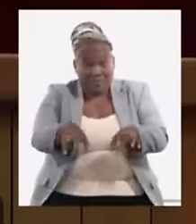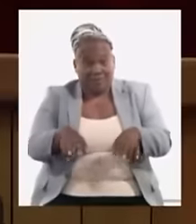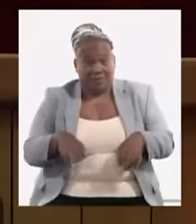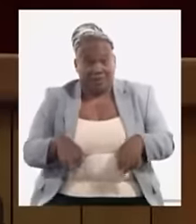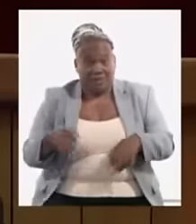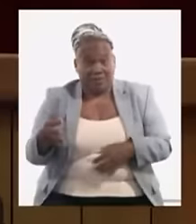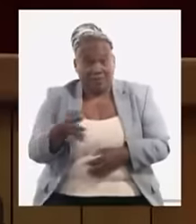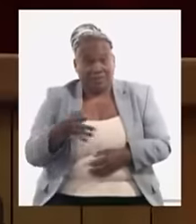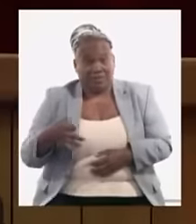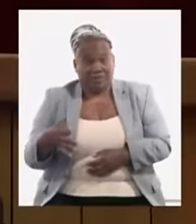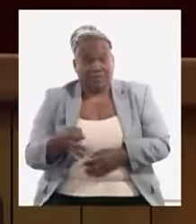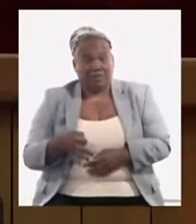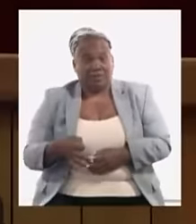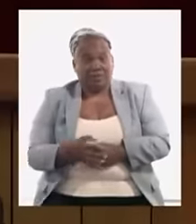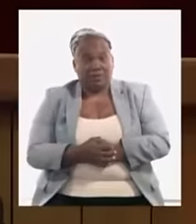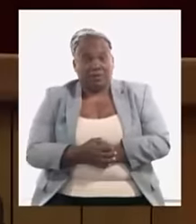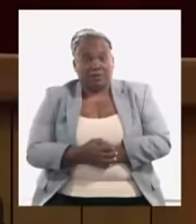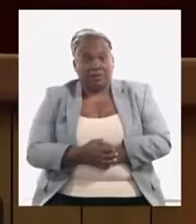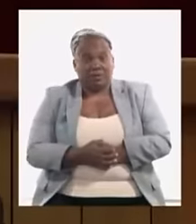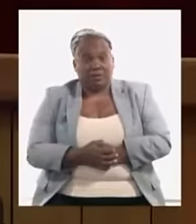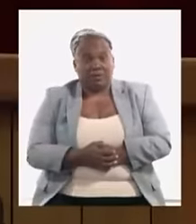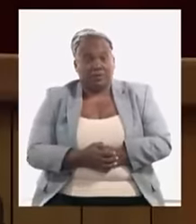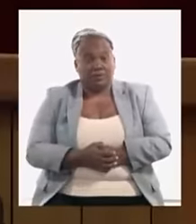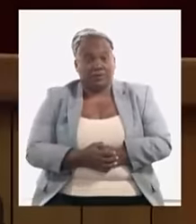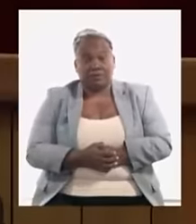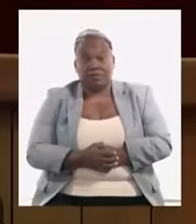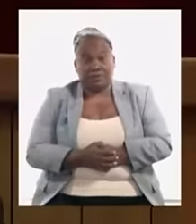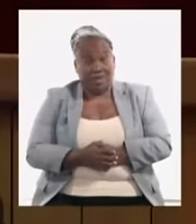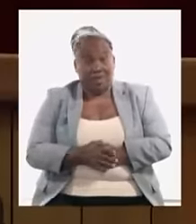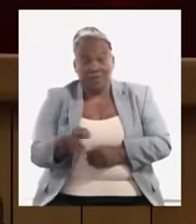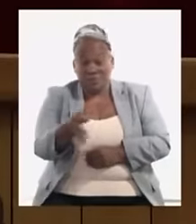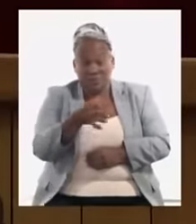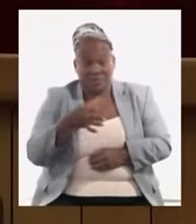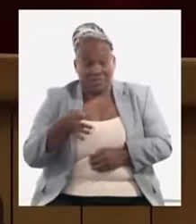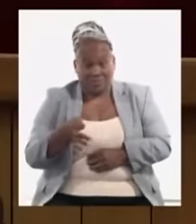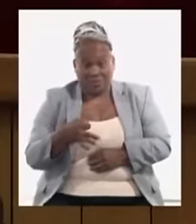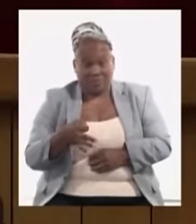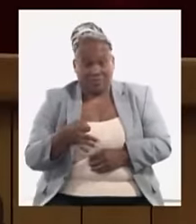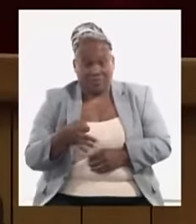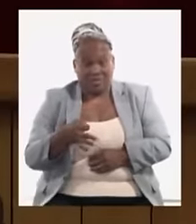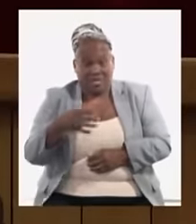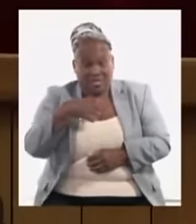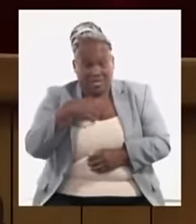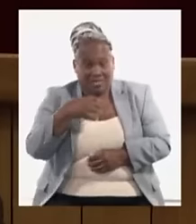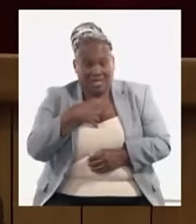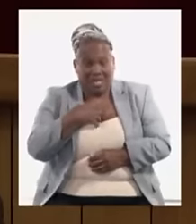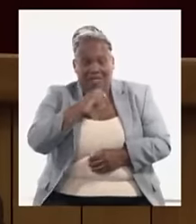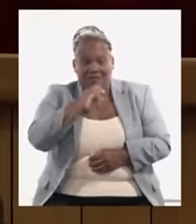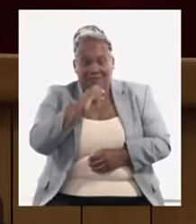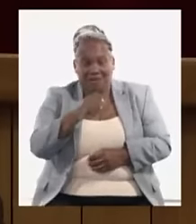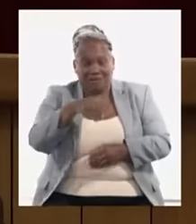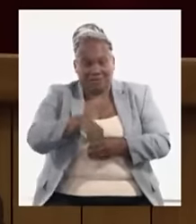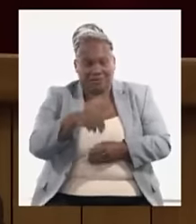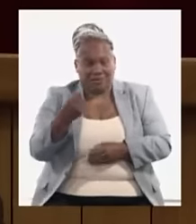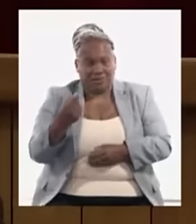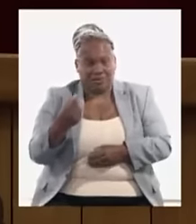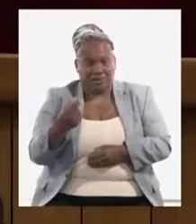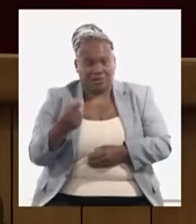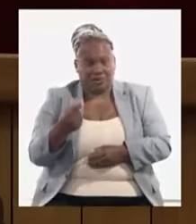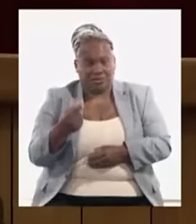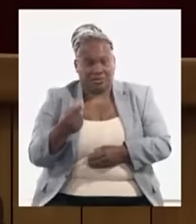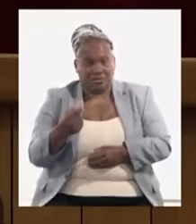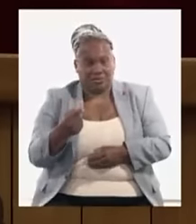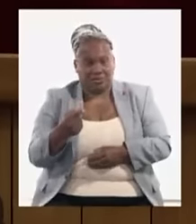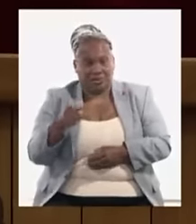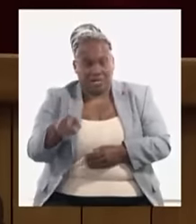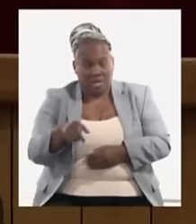a sesionar todo municipio que tenga un déficit presupuestario no solamente